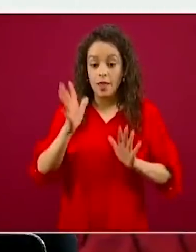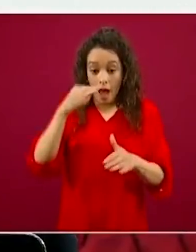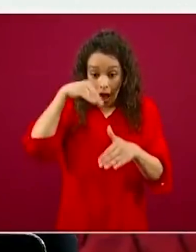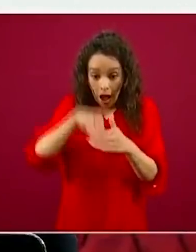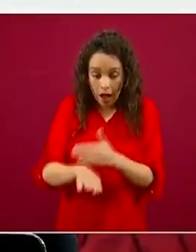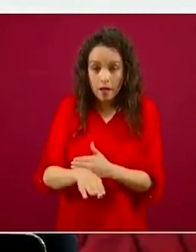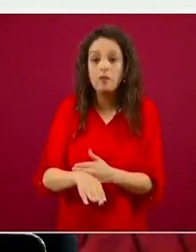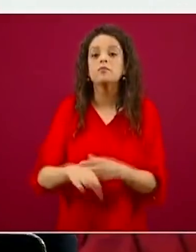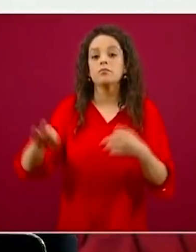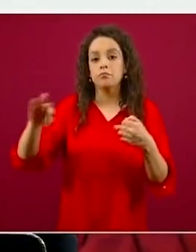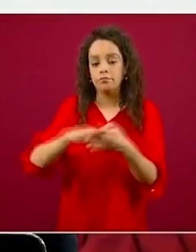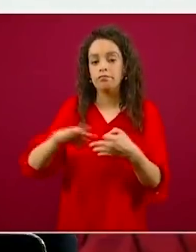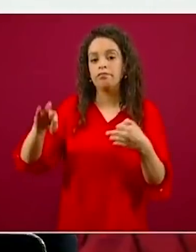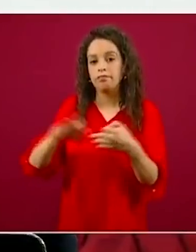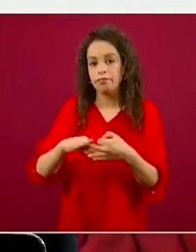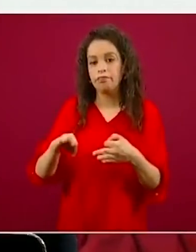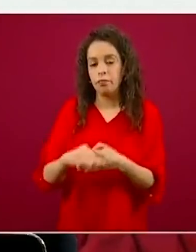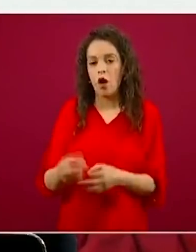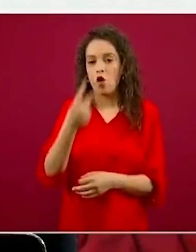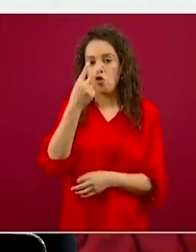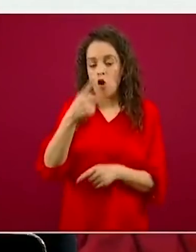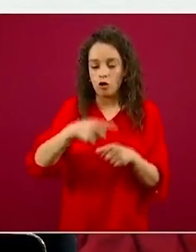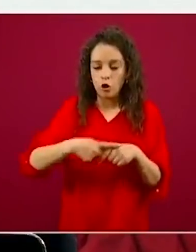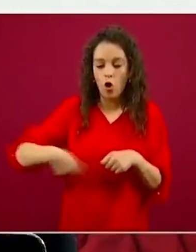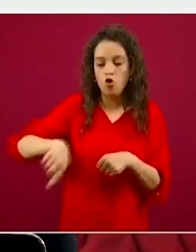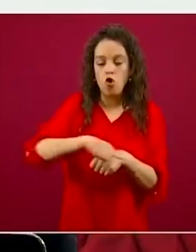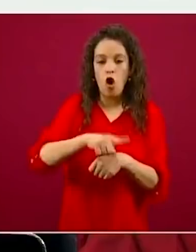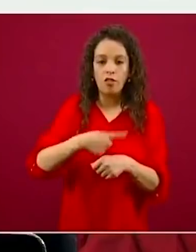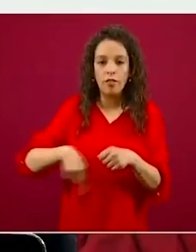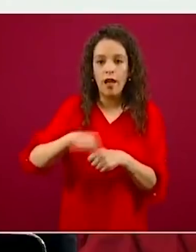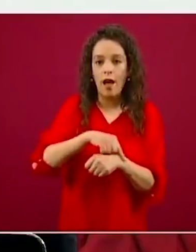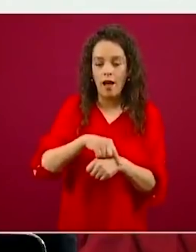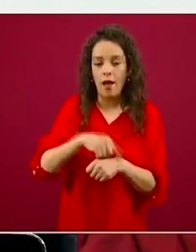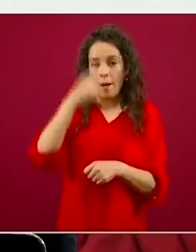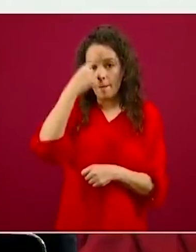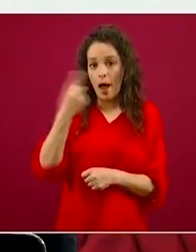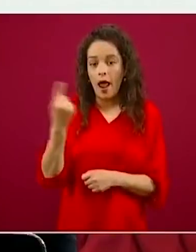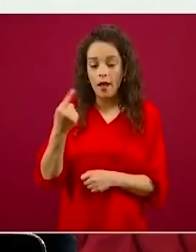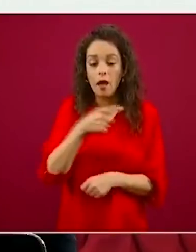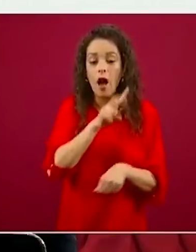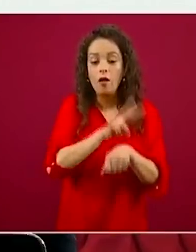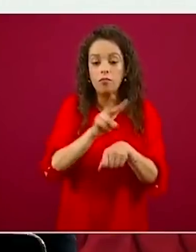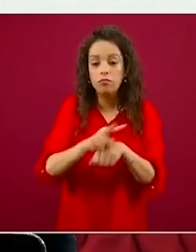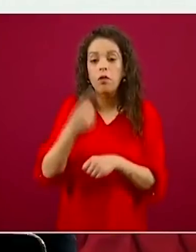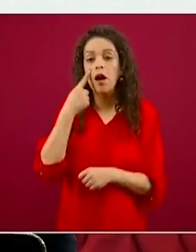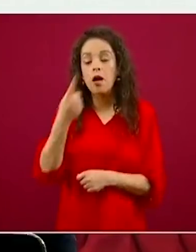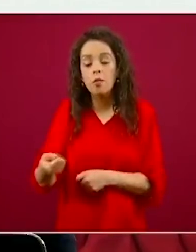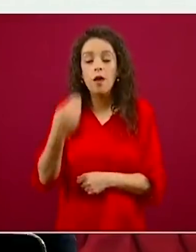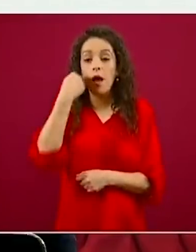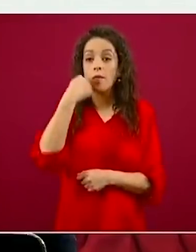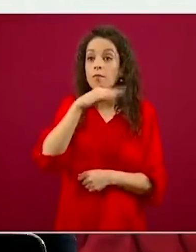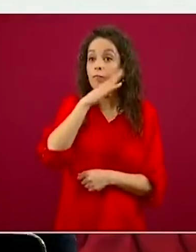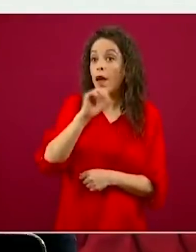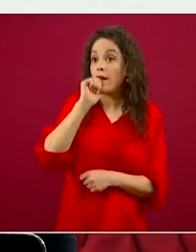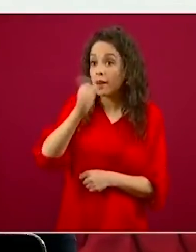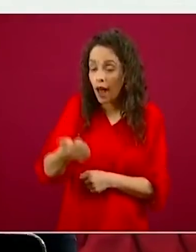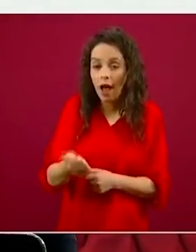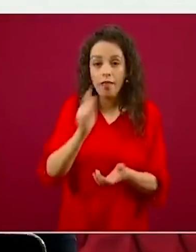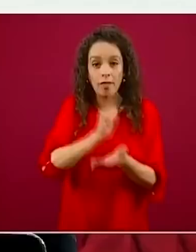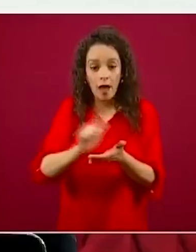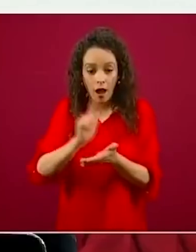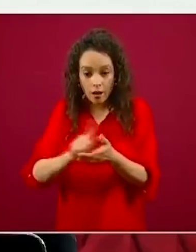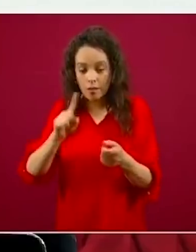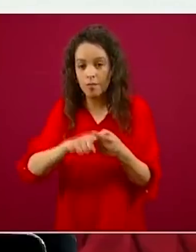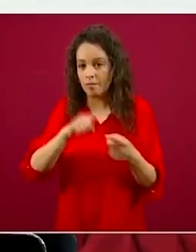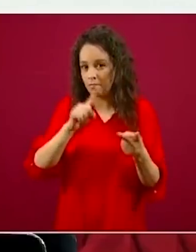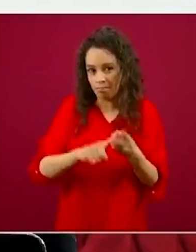chequeos de temperatura y evaluación de síntomas y hay protocolos extraordinariamente claros de qué hacer cuando en una sala se detecta